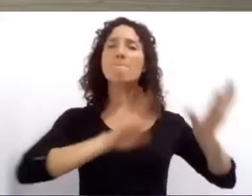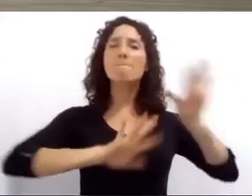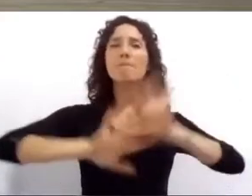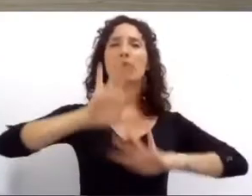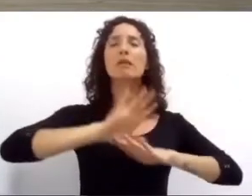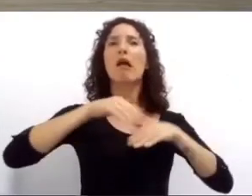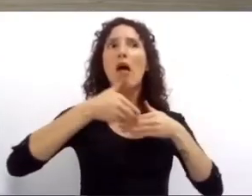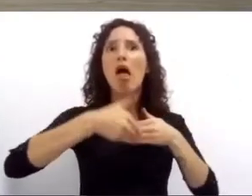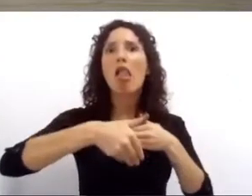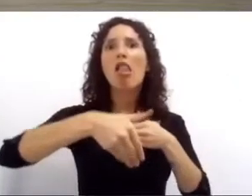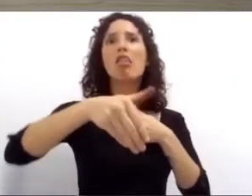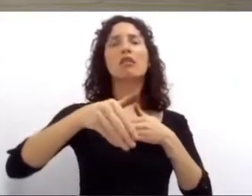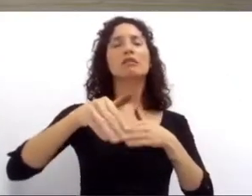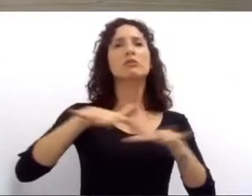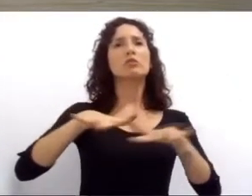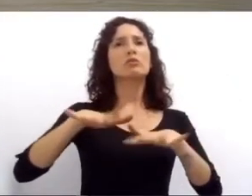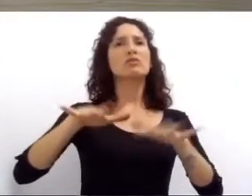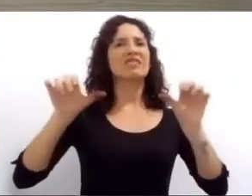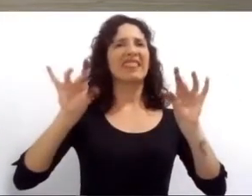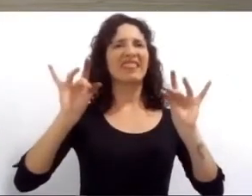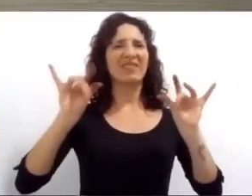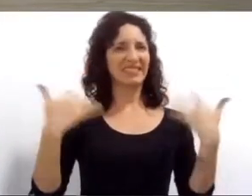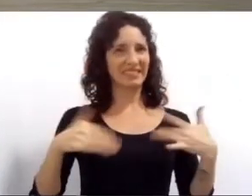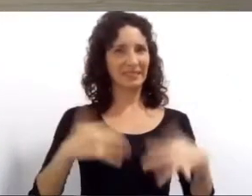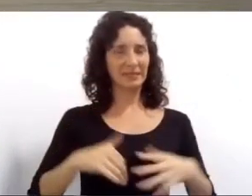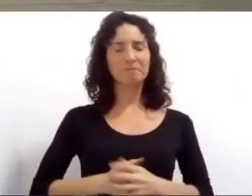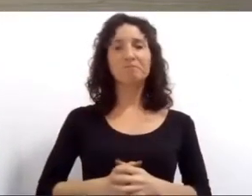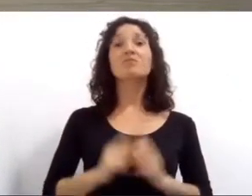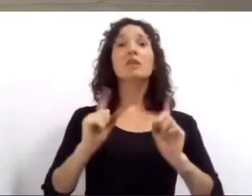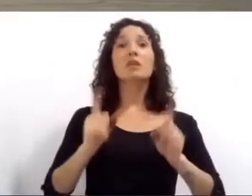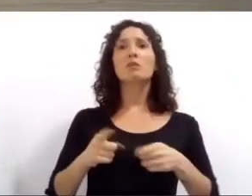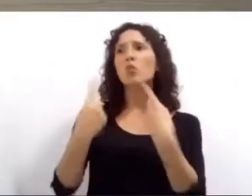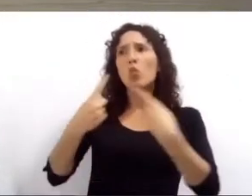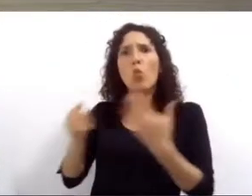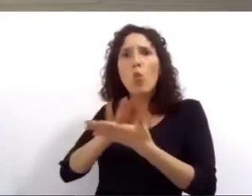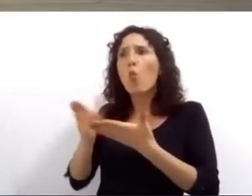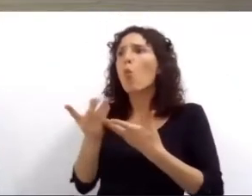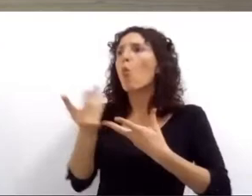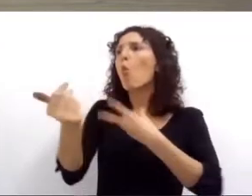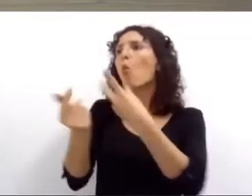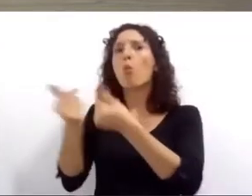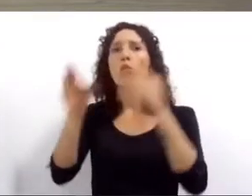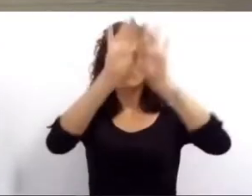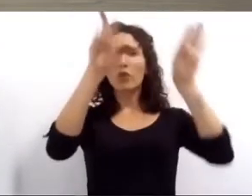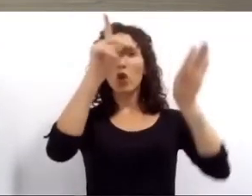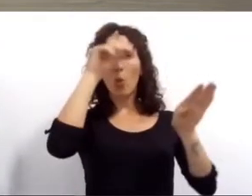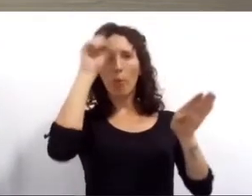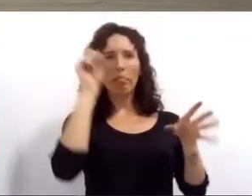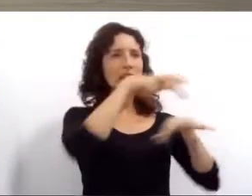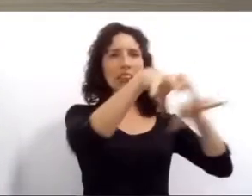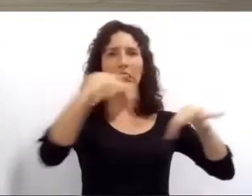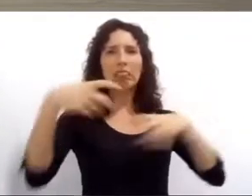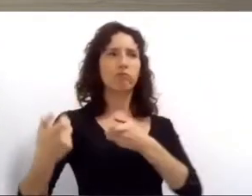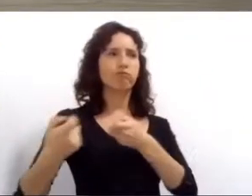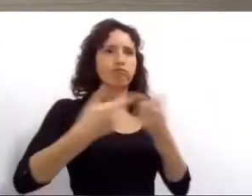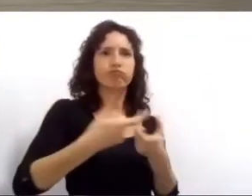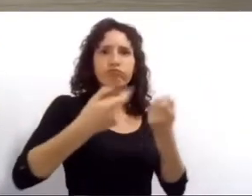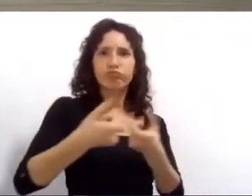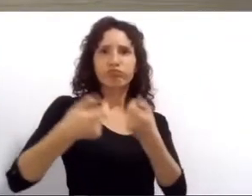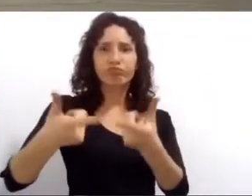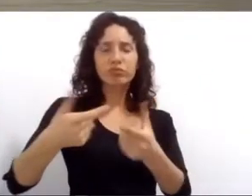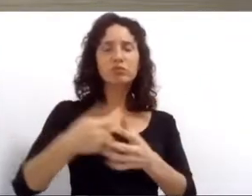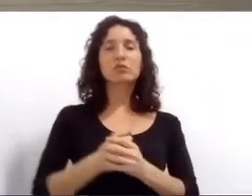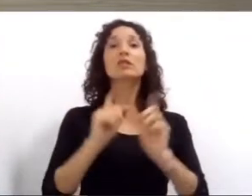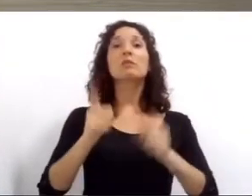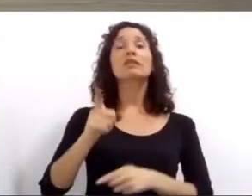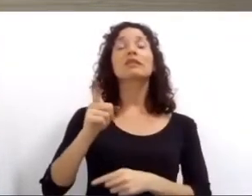Llamamos a una licitación extraordinaria para la compra de más insumos para los trabajadores, hospitales y centros de salud. Elevamos